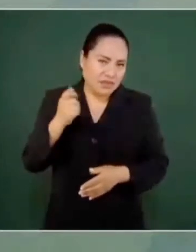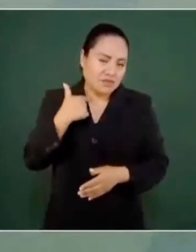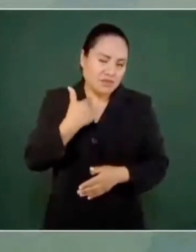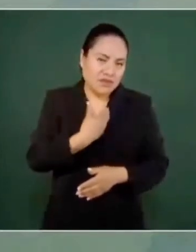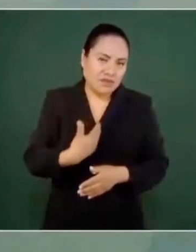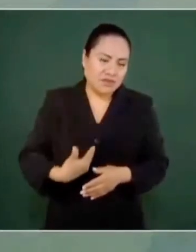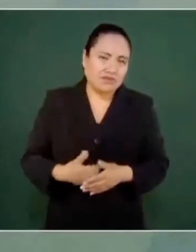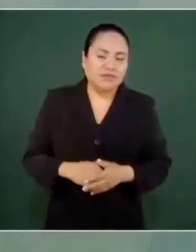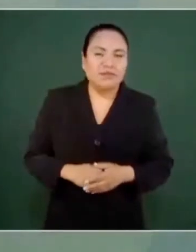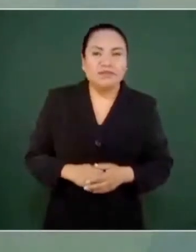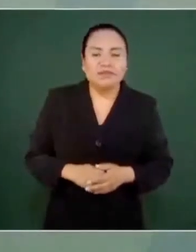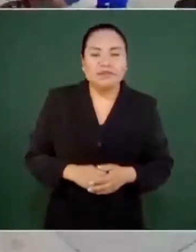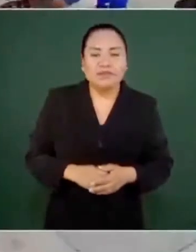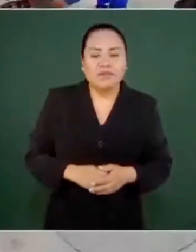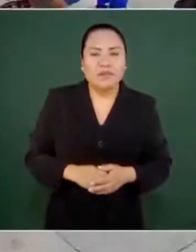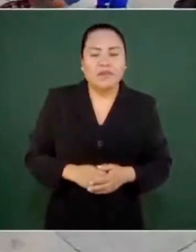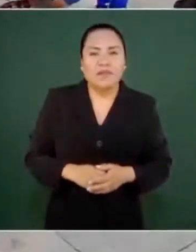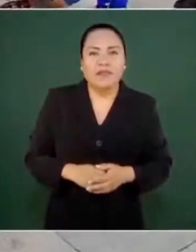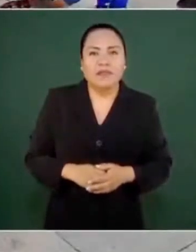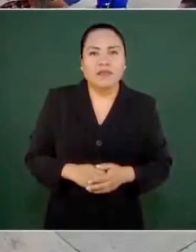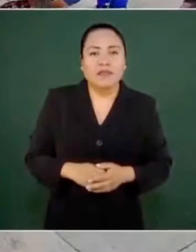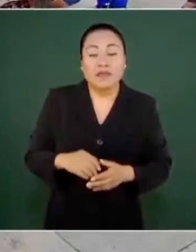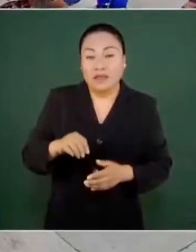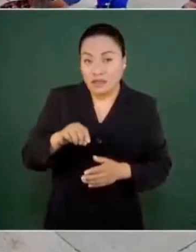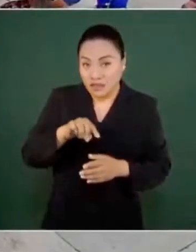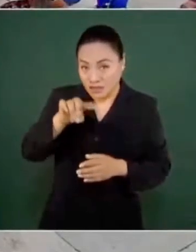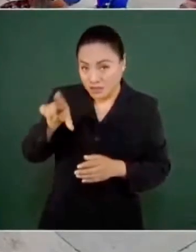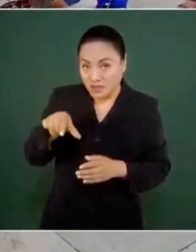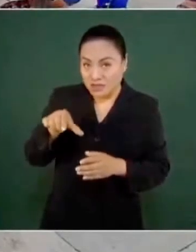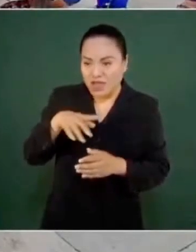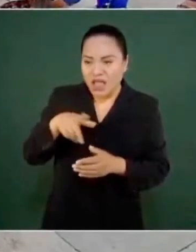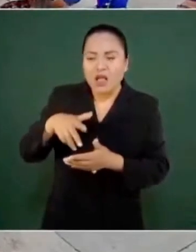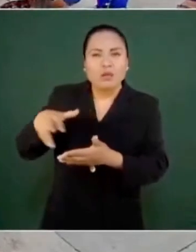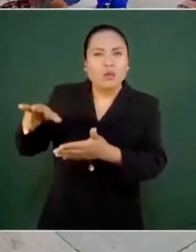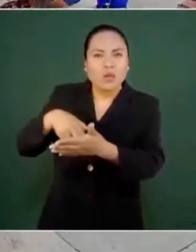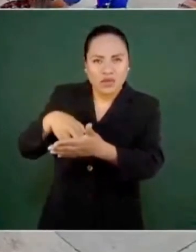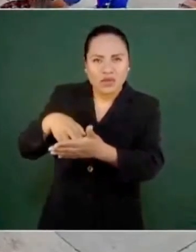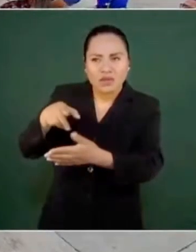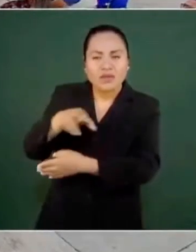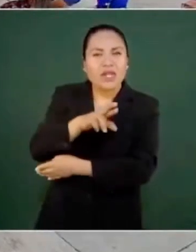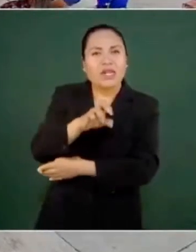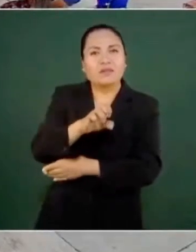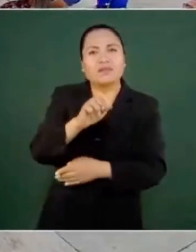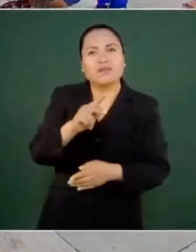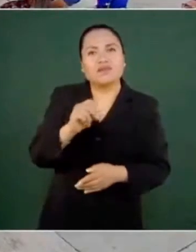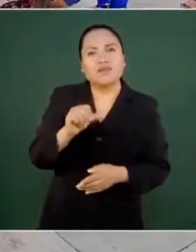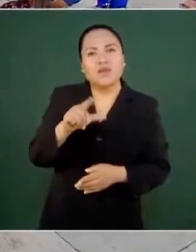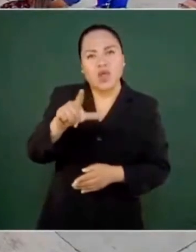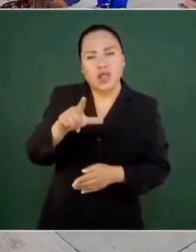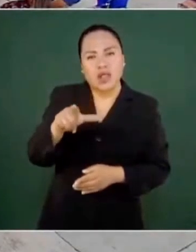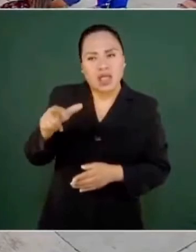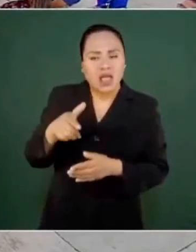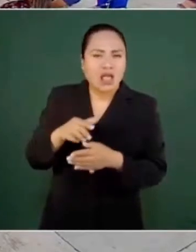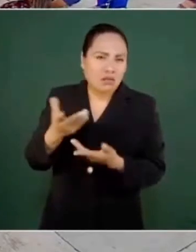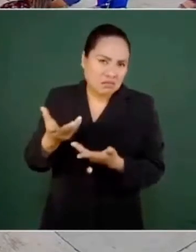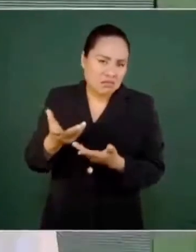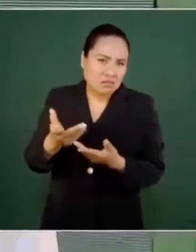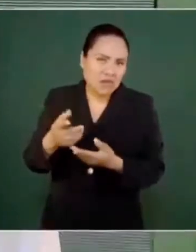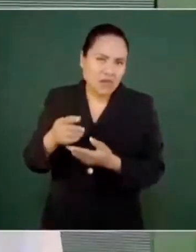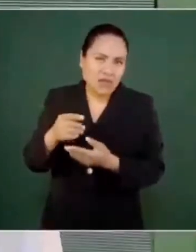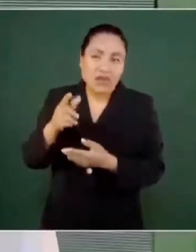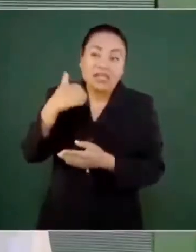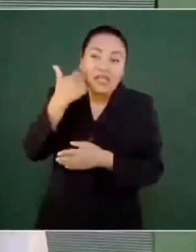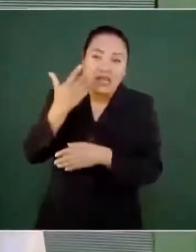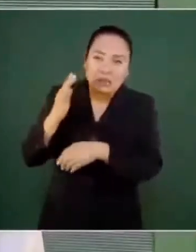Luego le dieron un contrato a Repsol porque supuestamente iban a sacar más